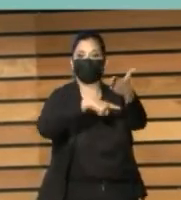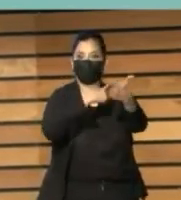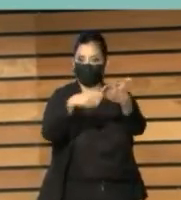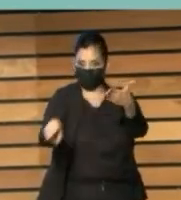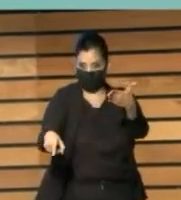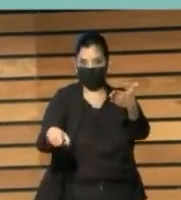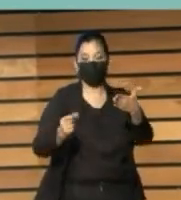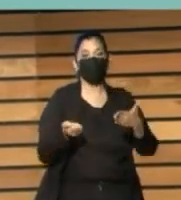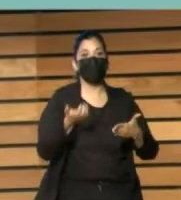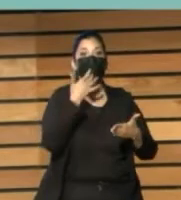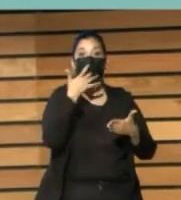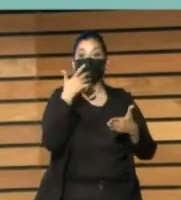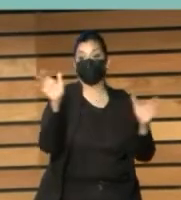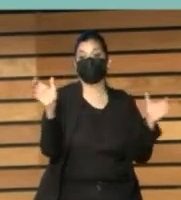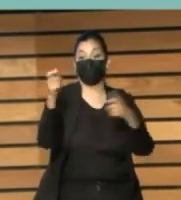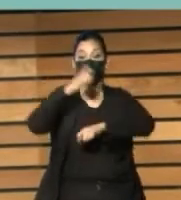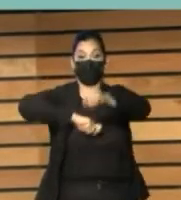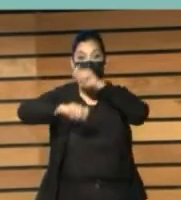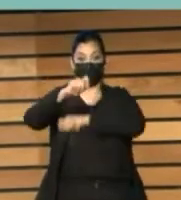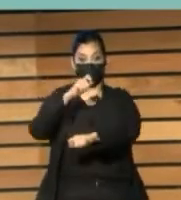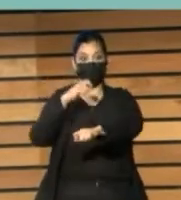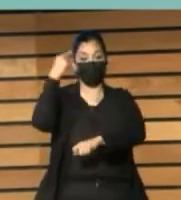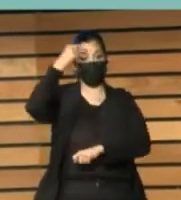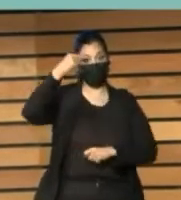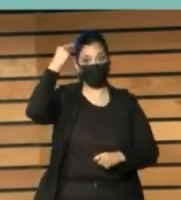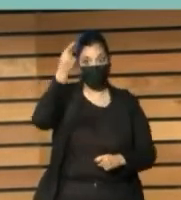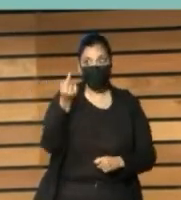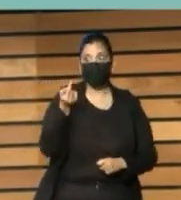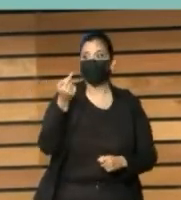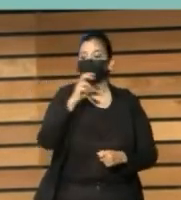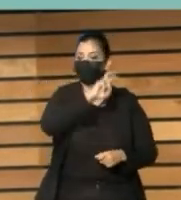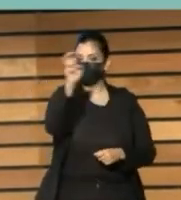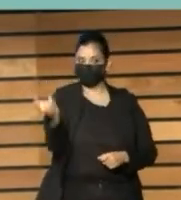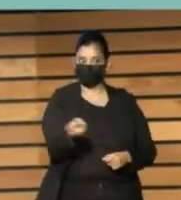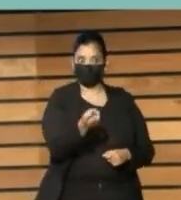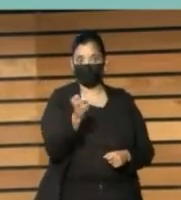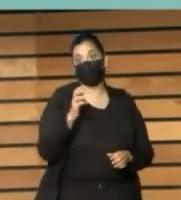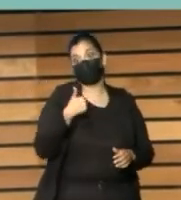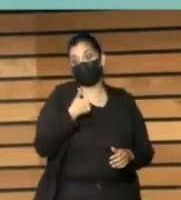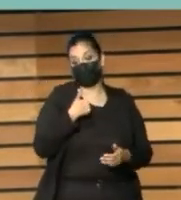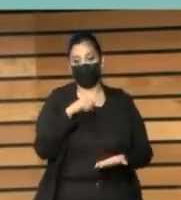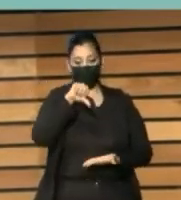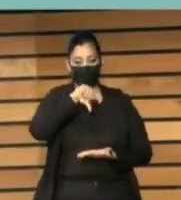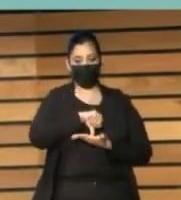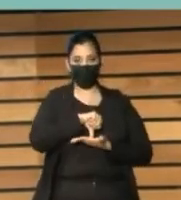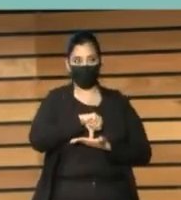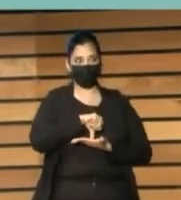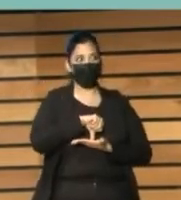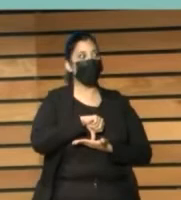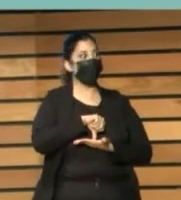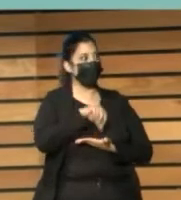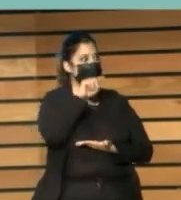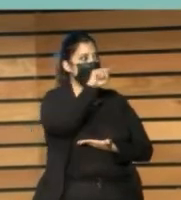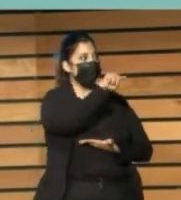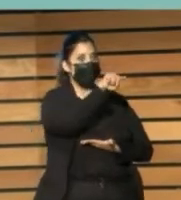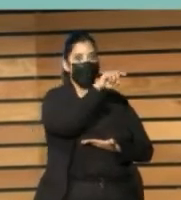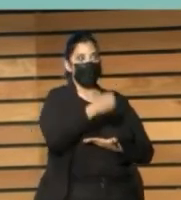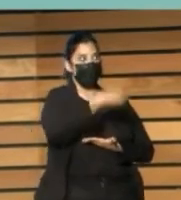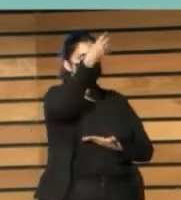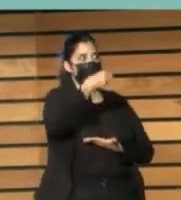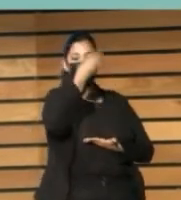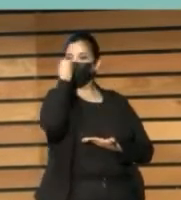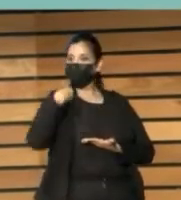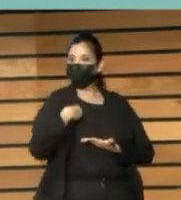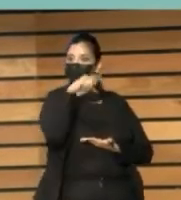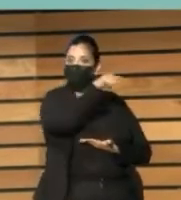las asociaciones culturales y sociales del barrio. Con lo cual, la biblioteca está en un sitio privilegiado, porque es el foro